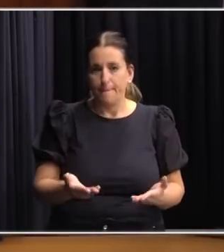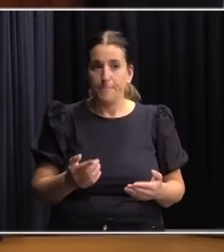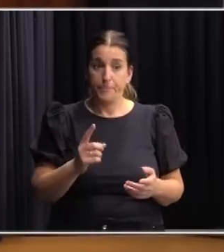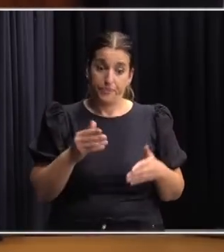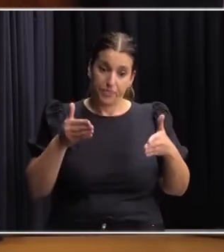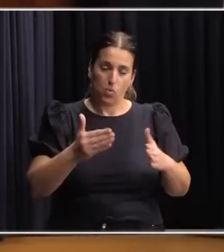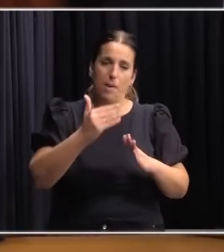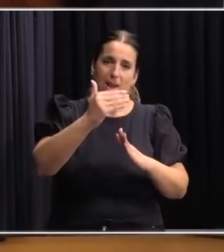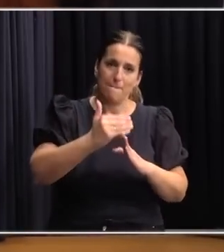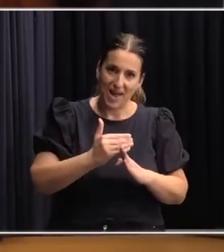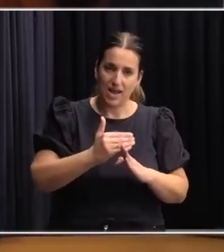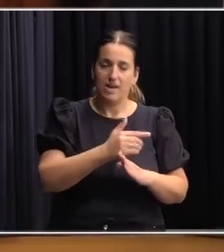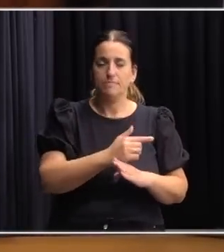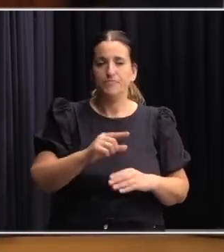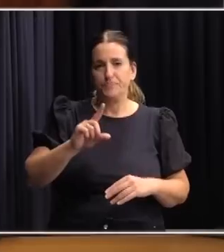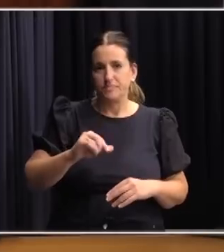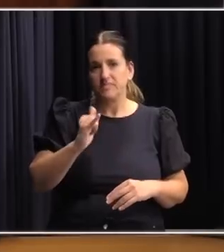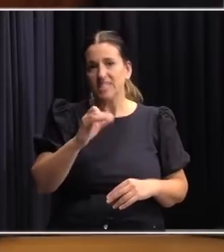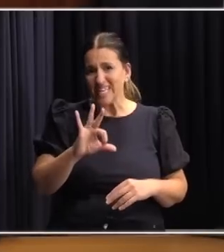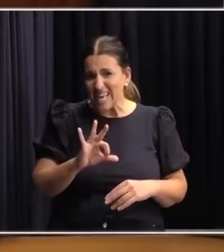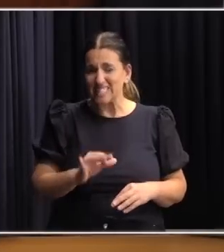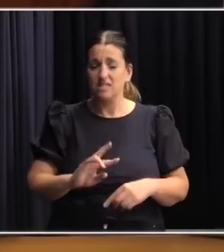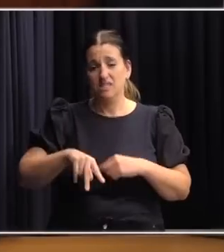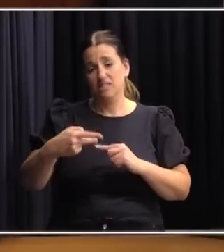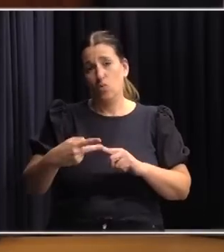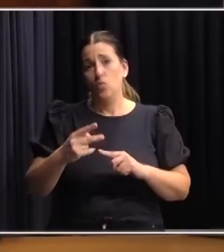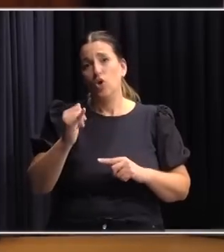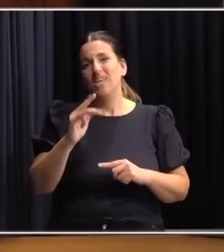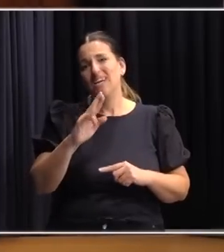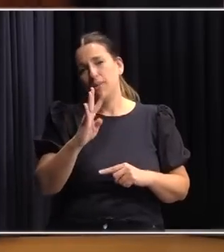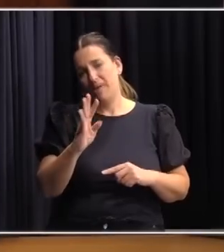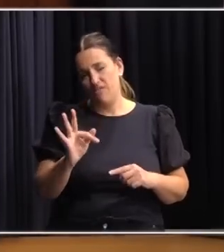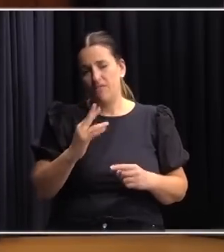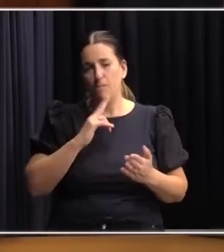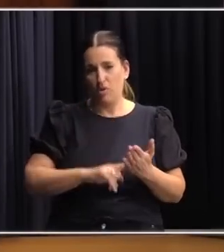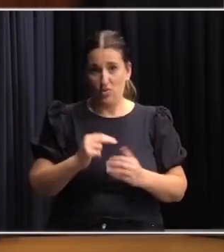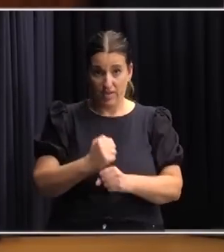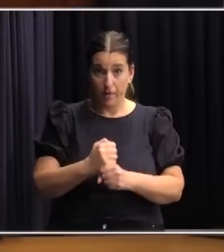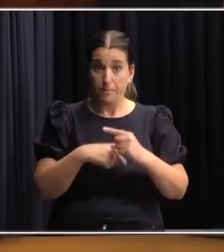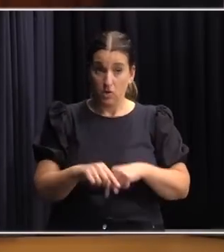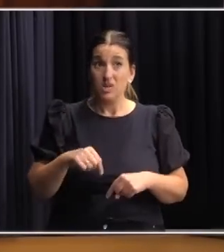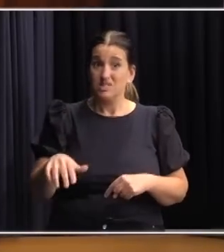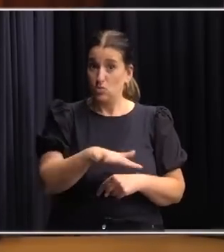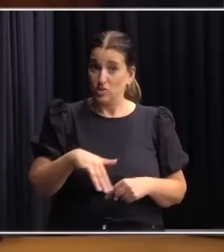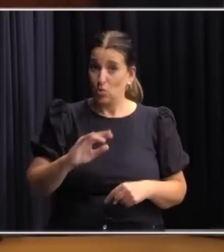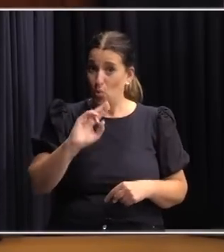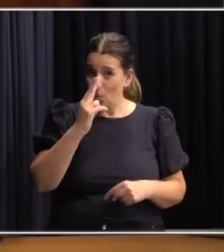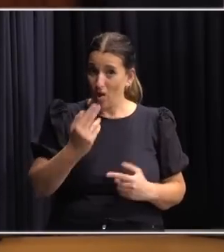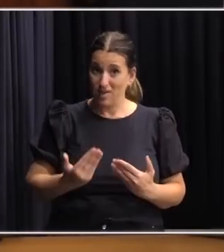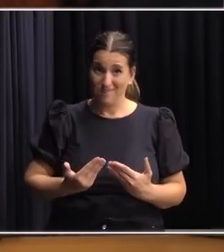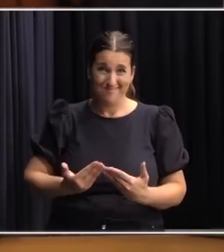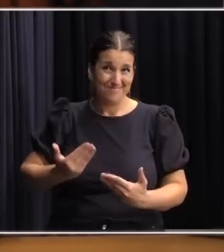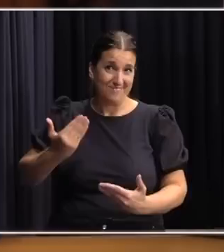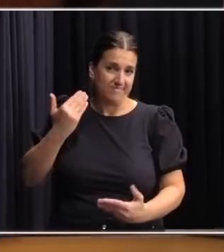disminuir el IAS y otra parte para disminuir el IRPF situación que en Uruguay no se da hace muchísimos años